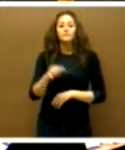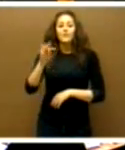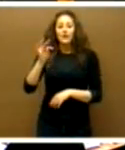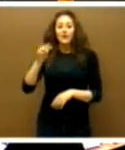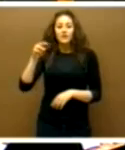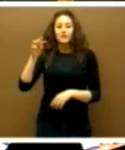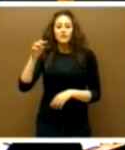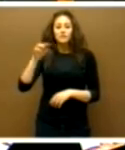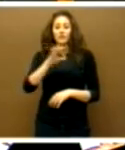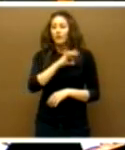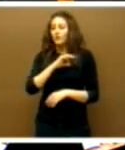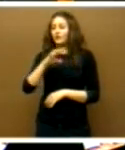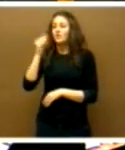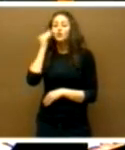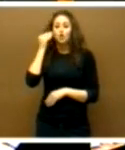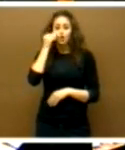-Gordillo.